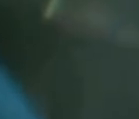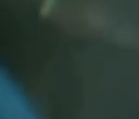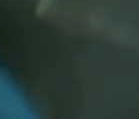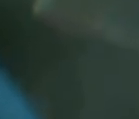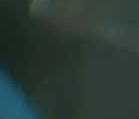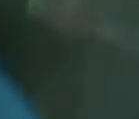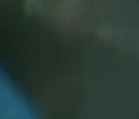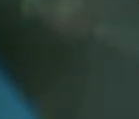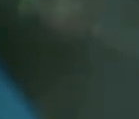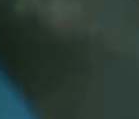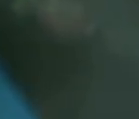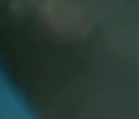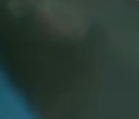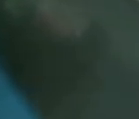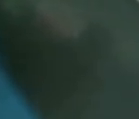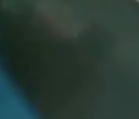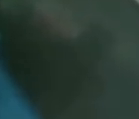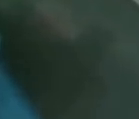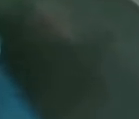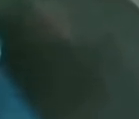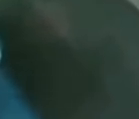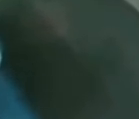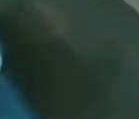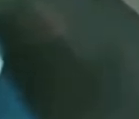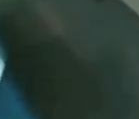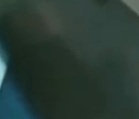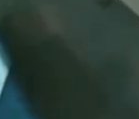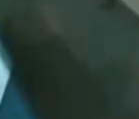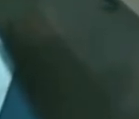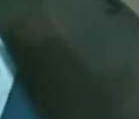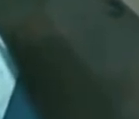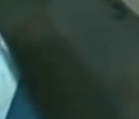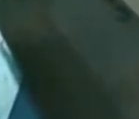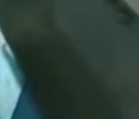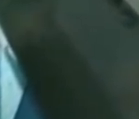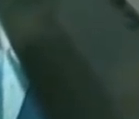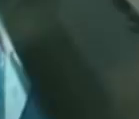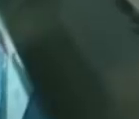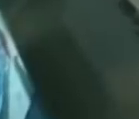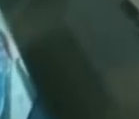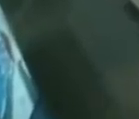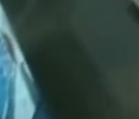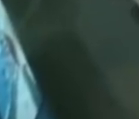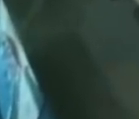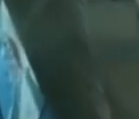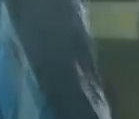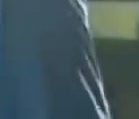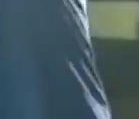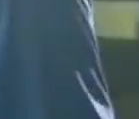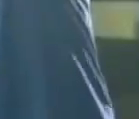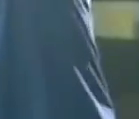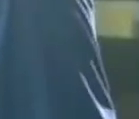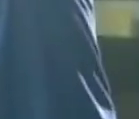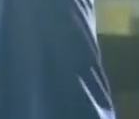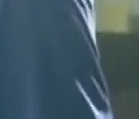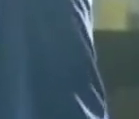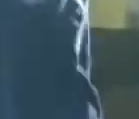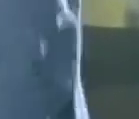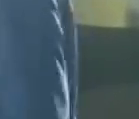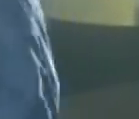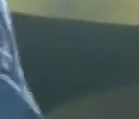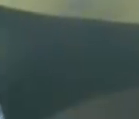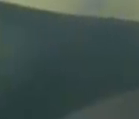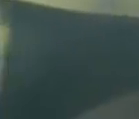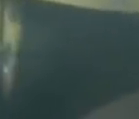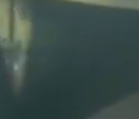.oxu.gov.be es una garantía del derecho a la educación de los